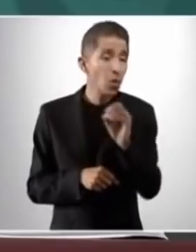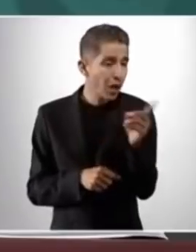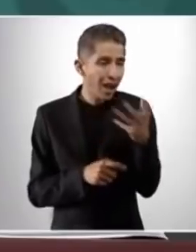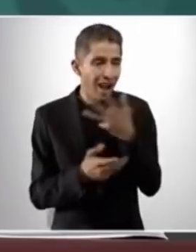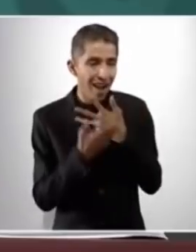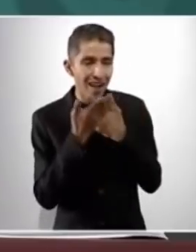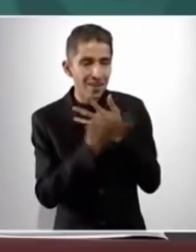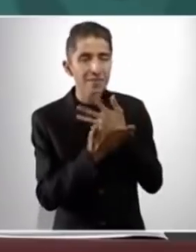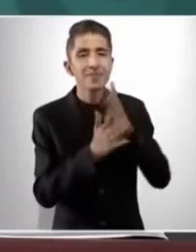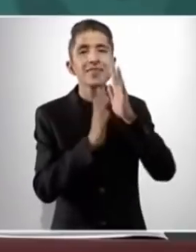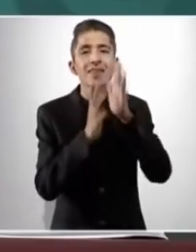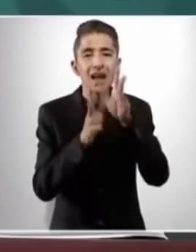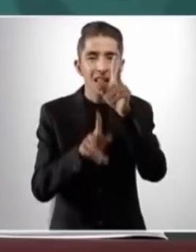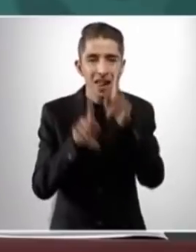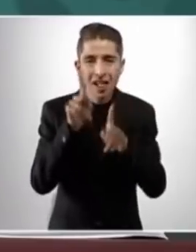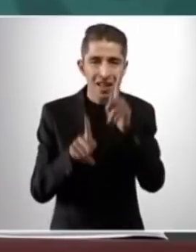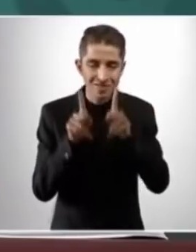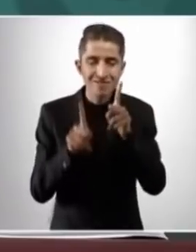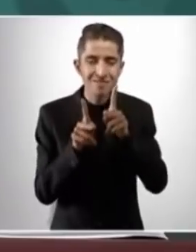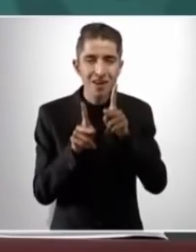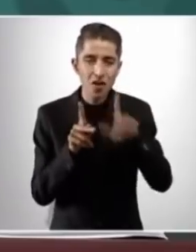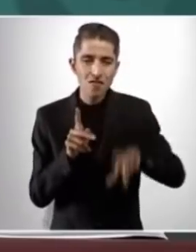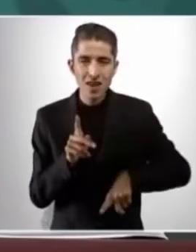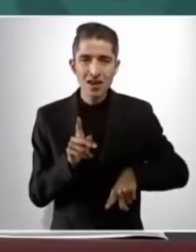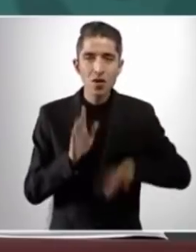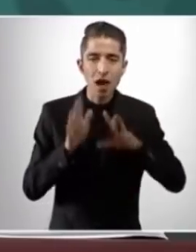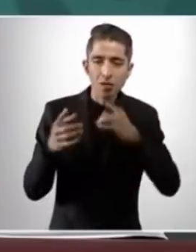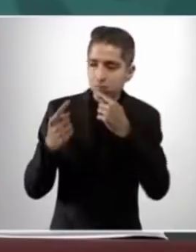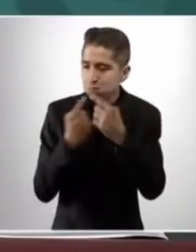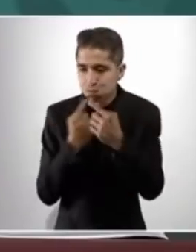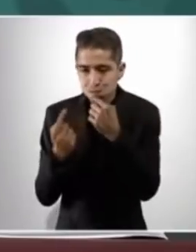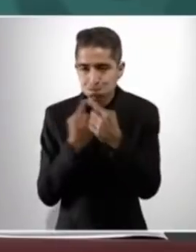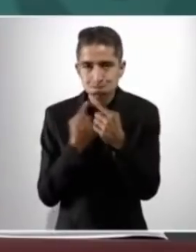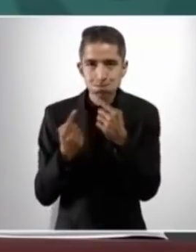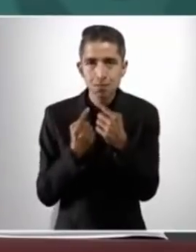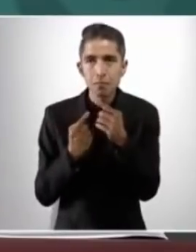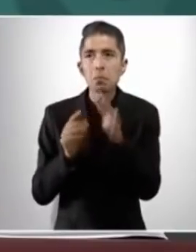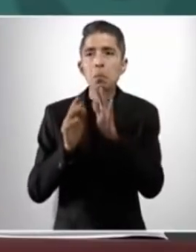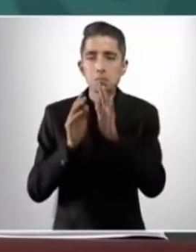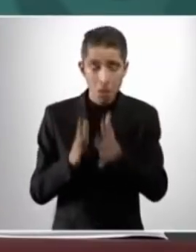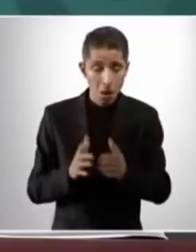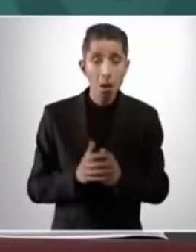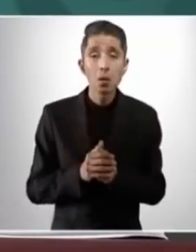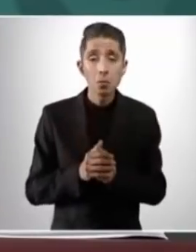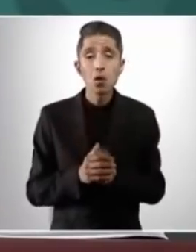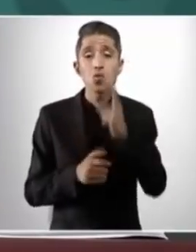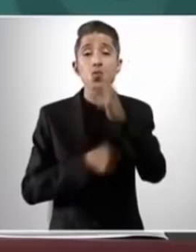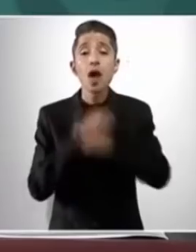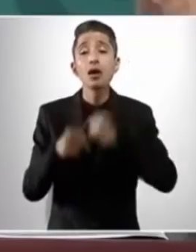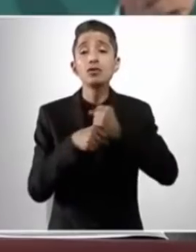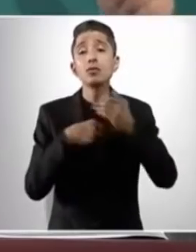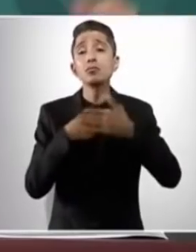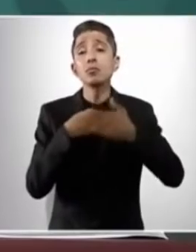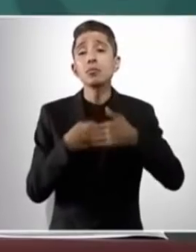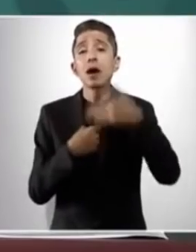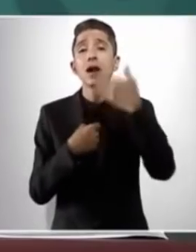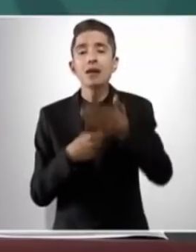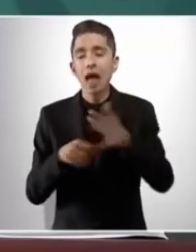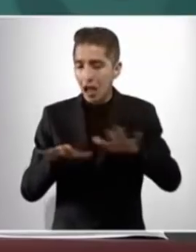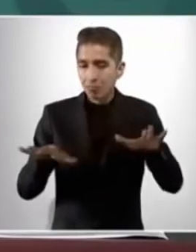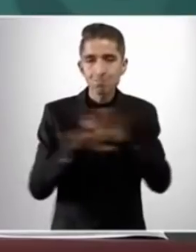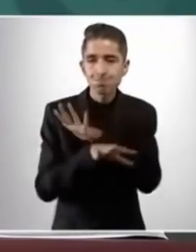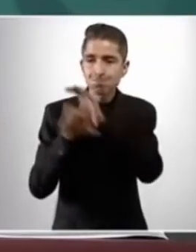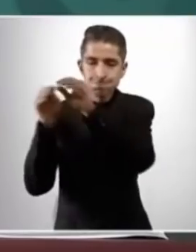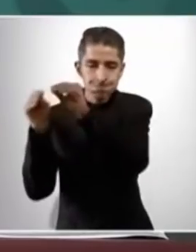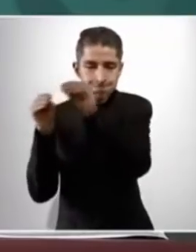habló con el gobernador y a más tardar el año próximo ya está la sede